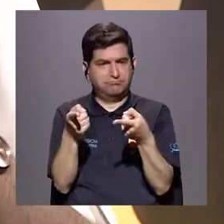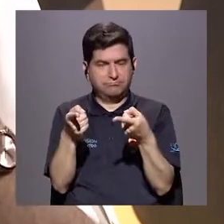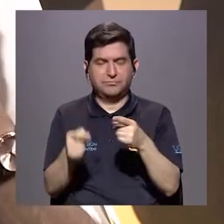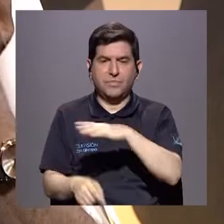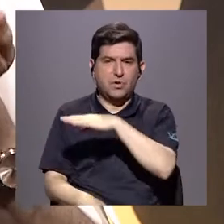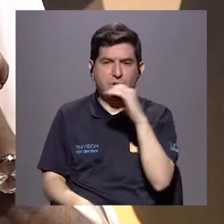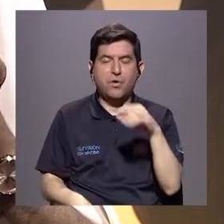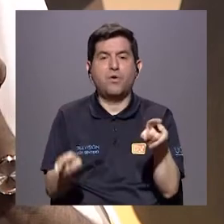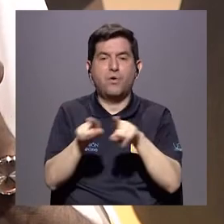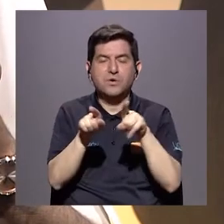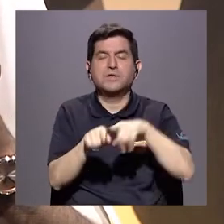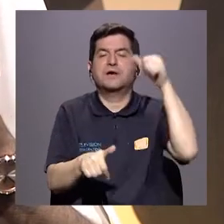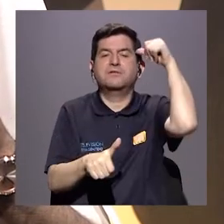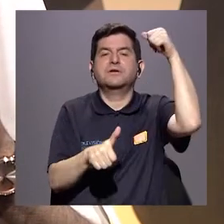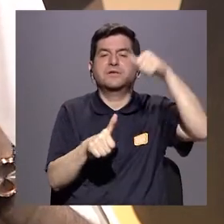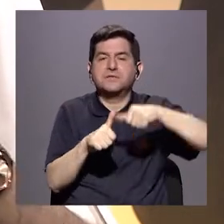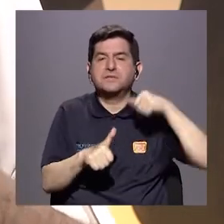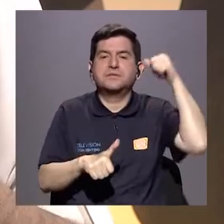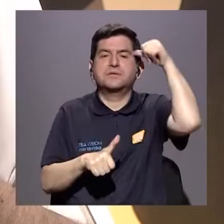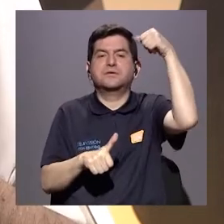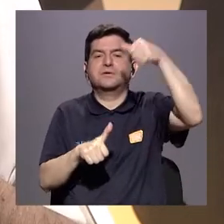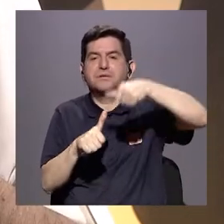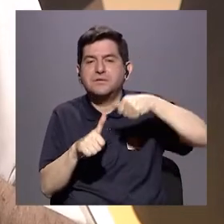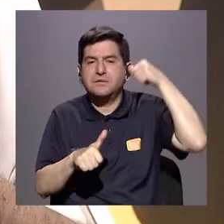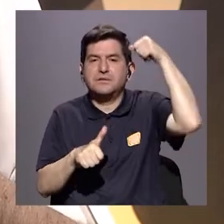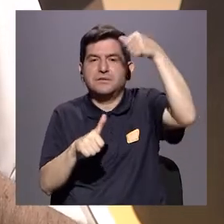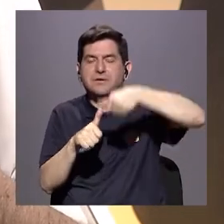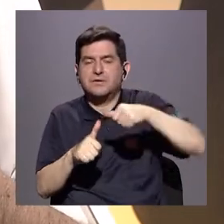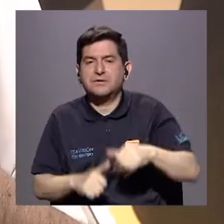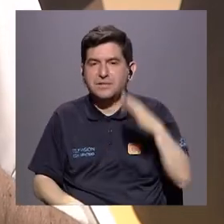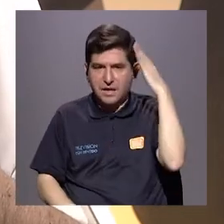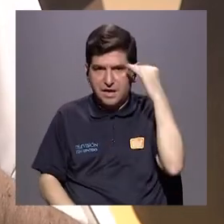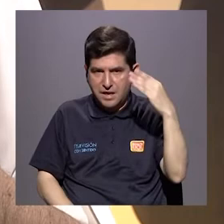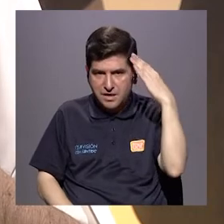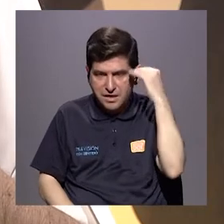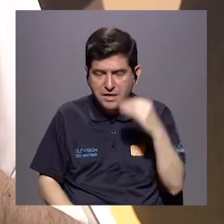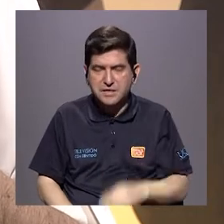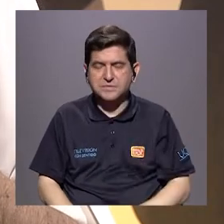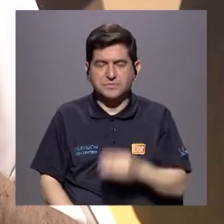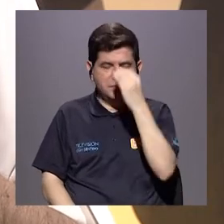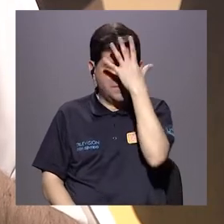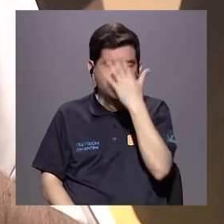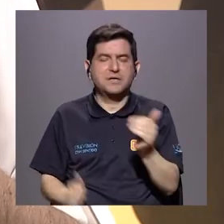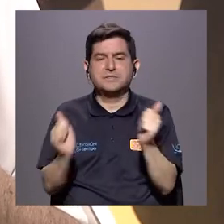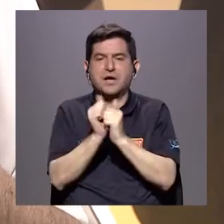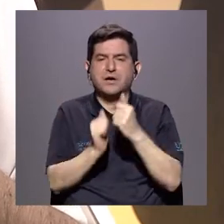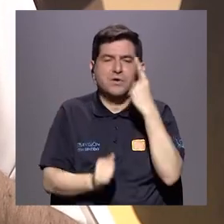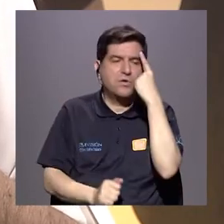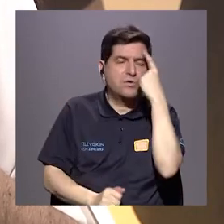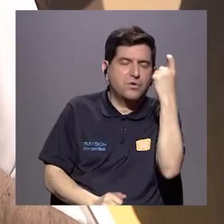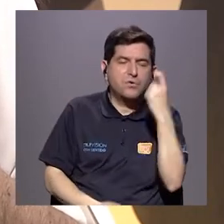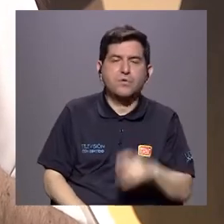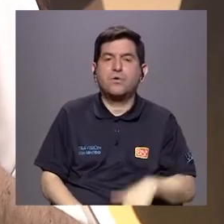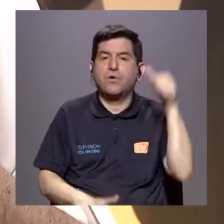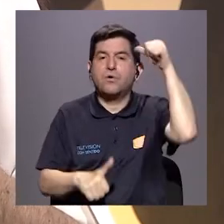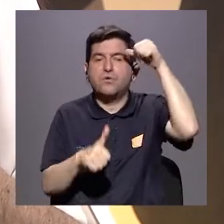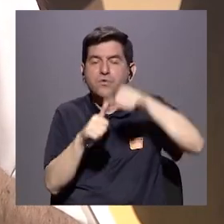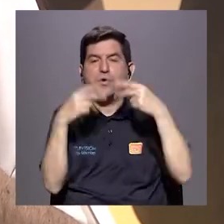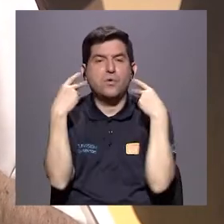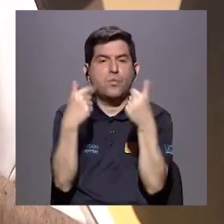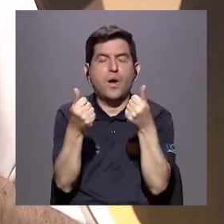el revivir también las experiencias traumáticas a través de pesadillas, de flashbacks,